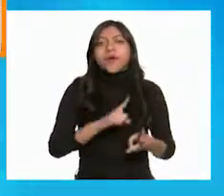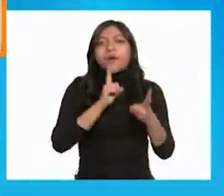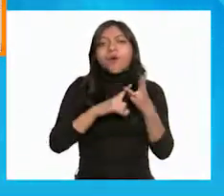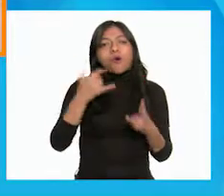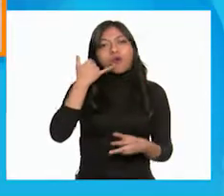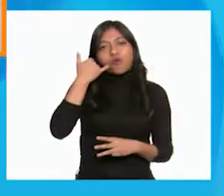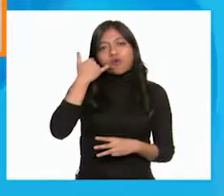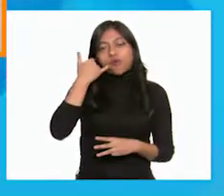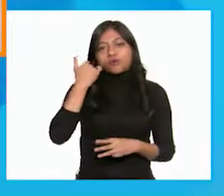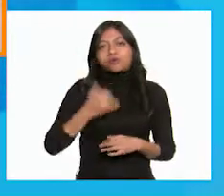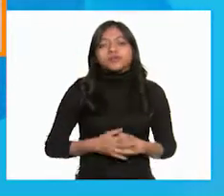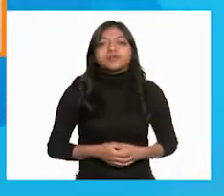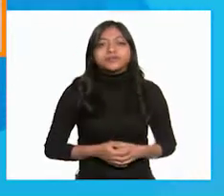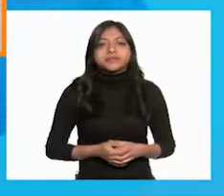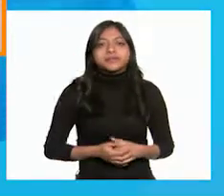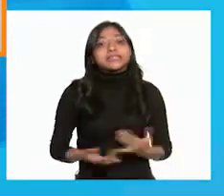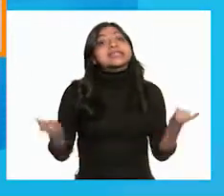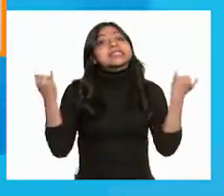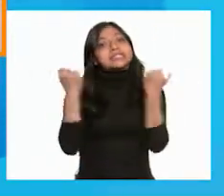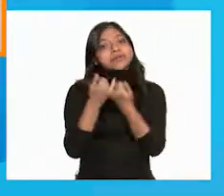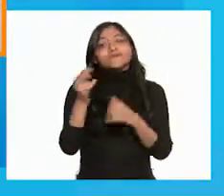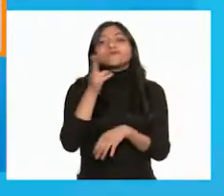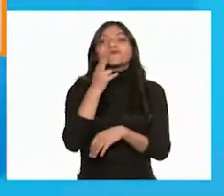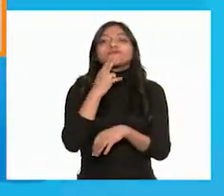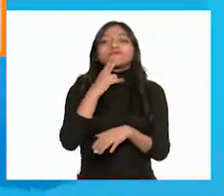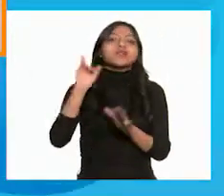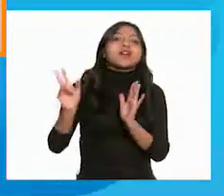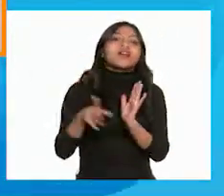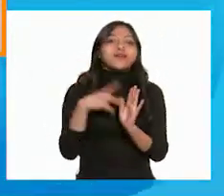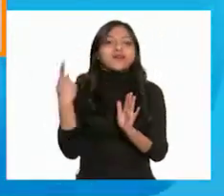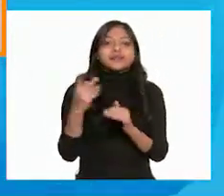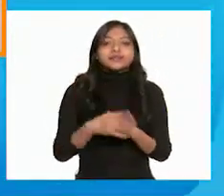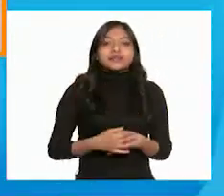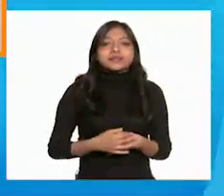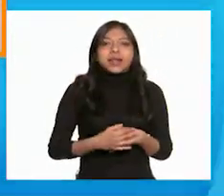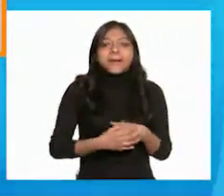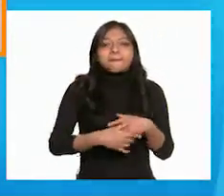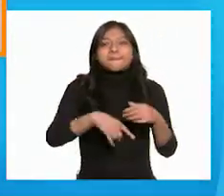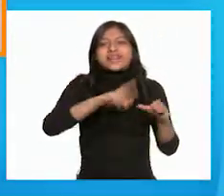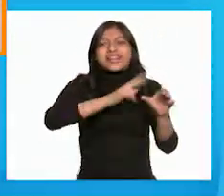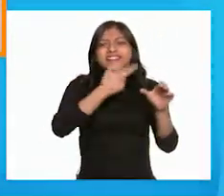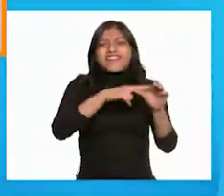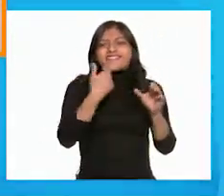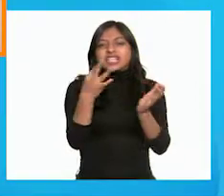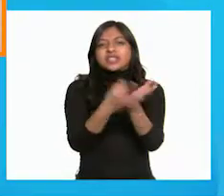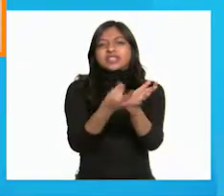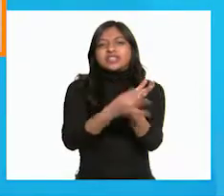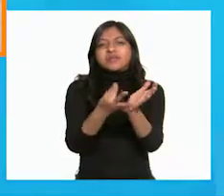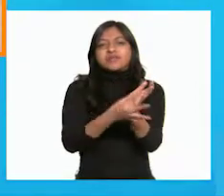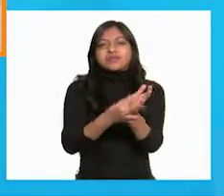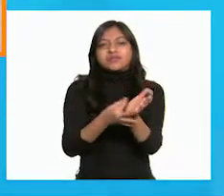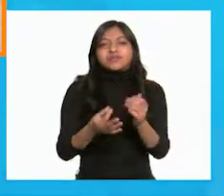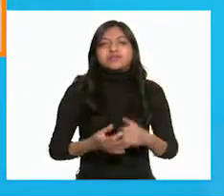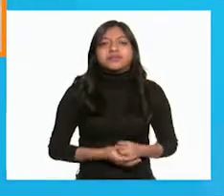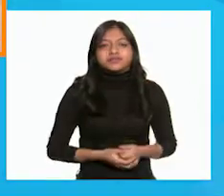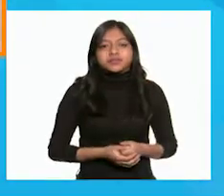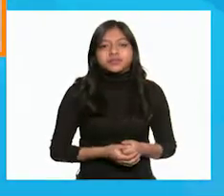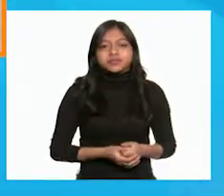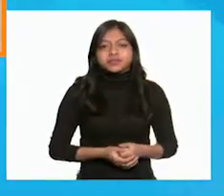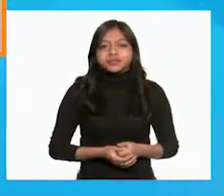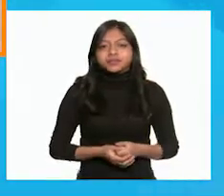jugos. Y reciclamos las latas que vienen en